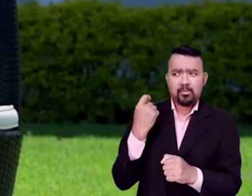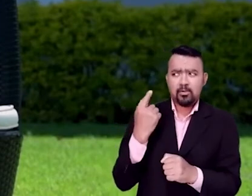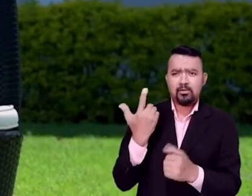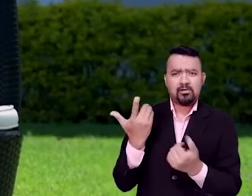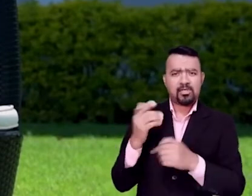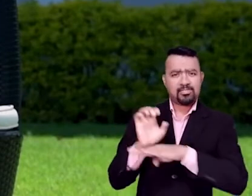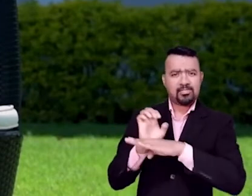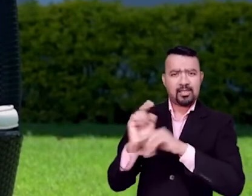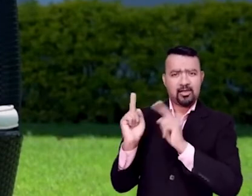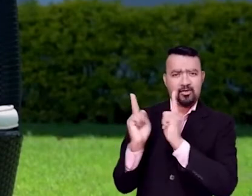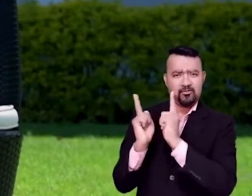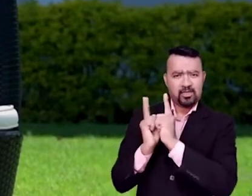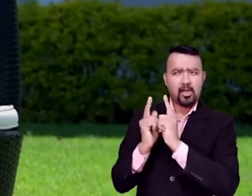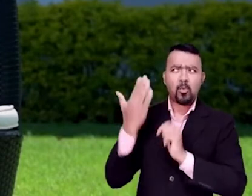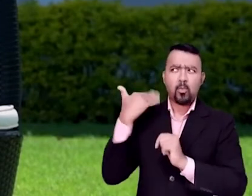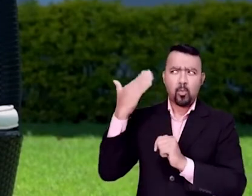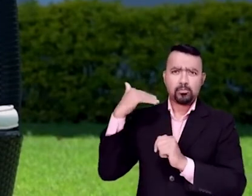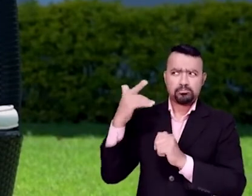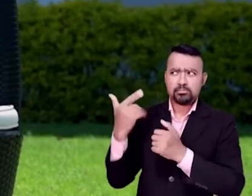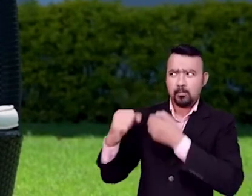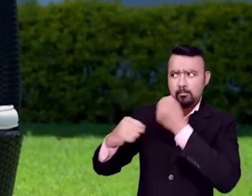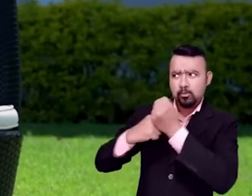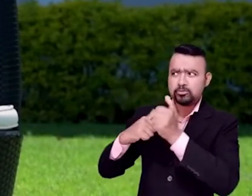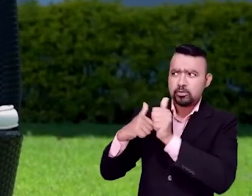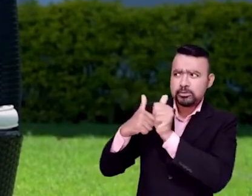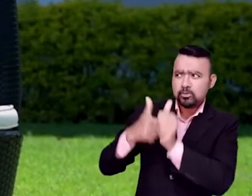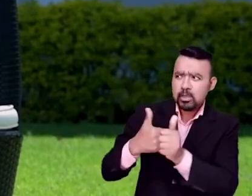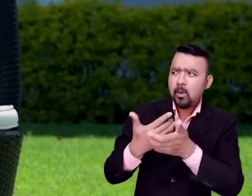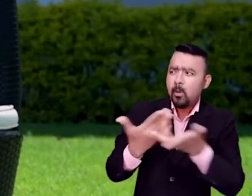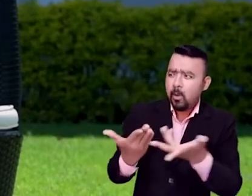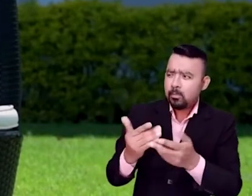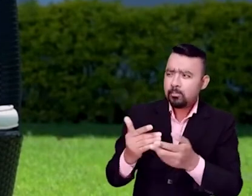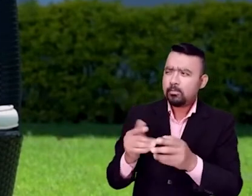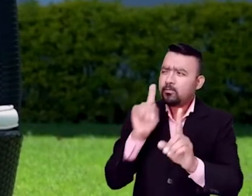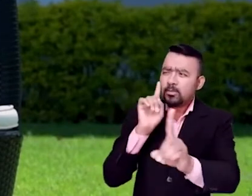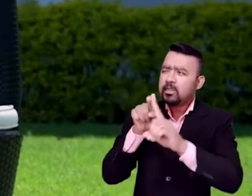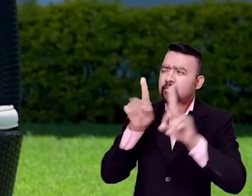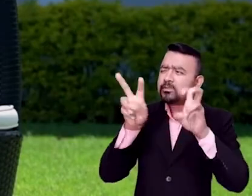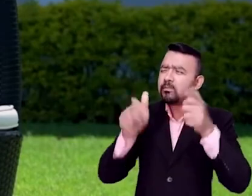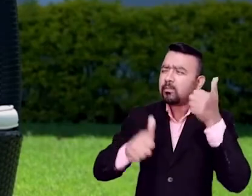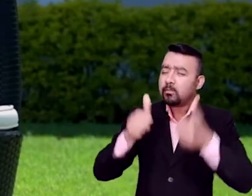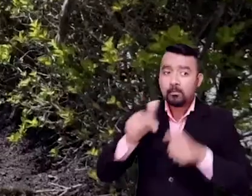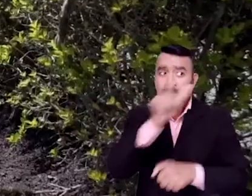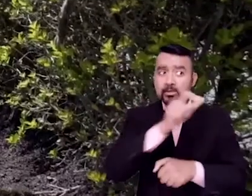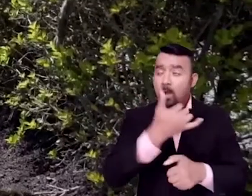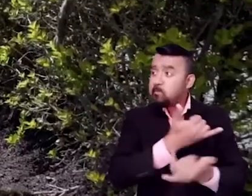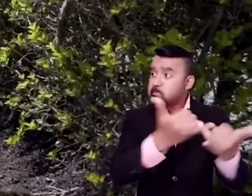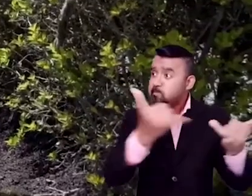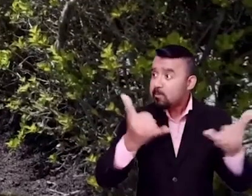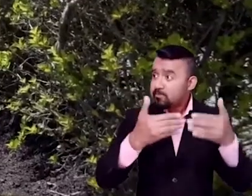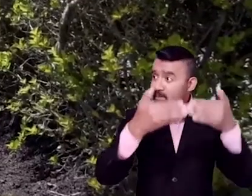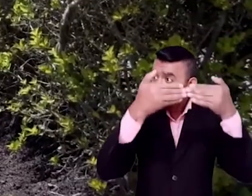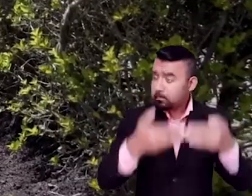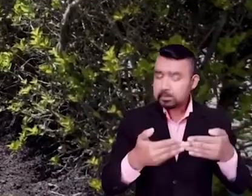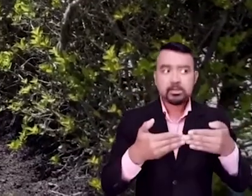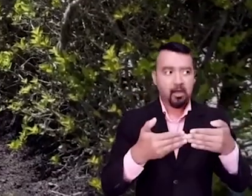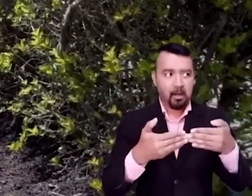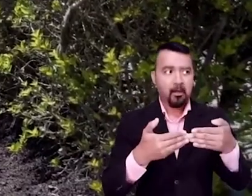En compañía de Confenalco que nos prestó toda su consultoría de asesoría El proyecto de inclusión para personas